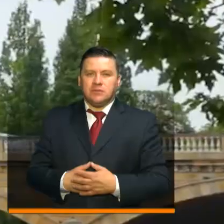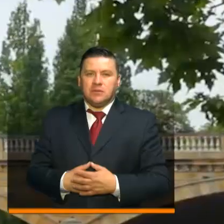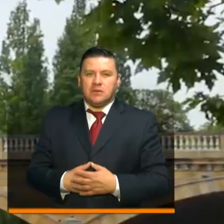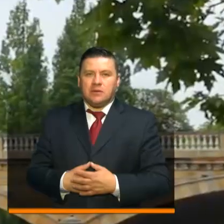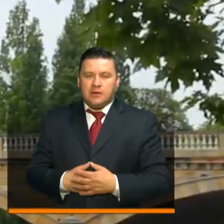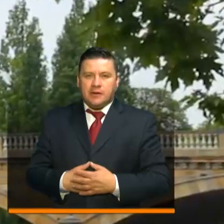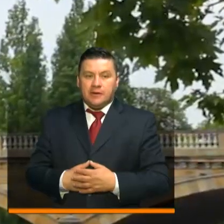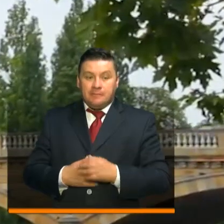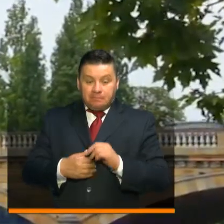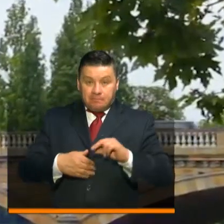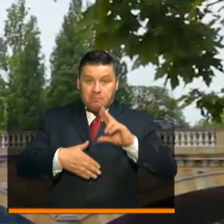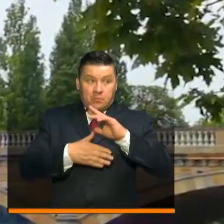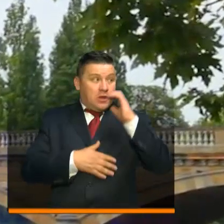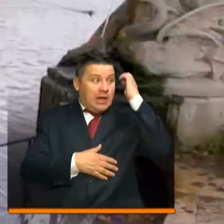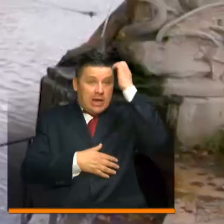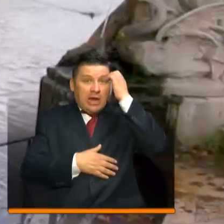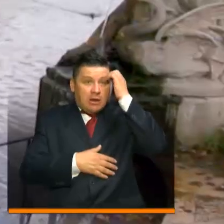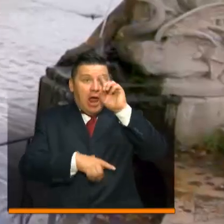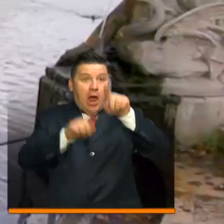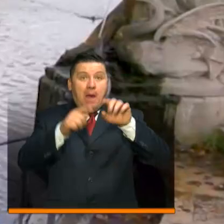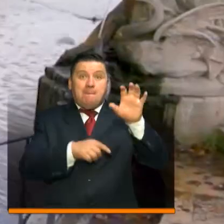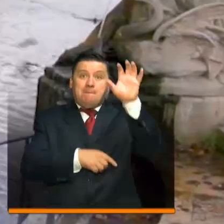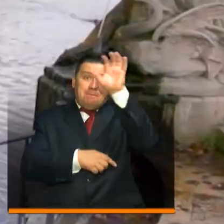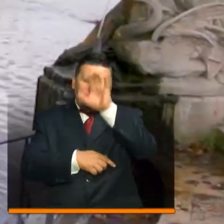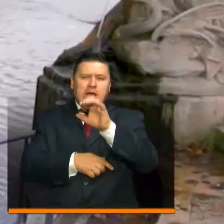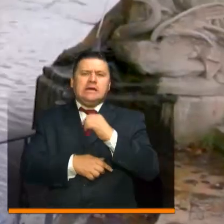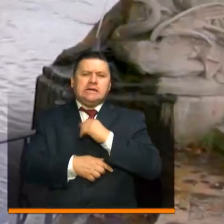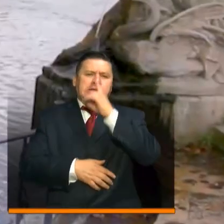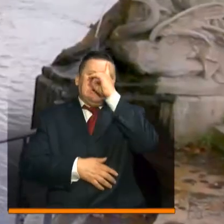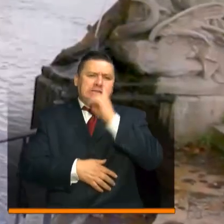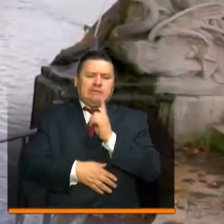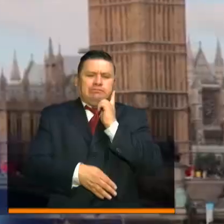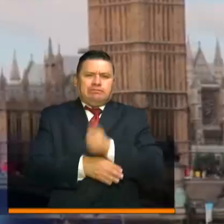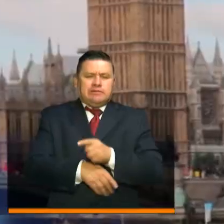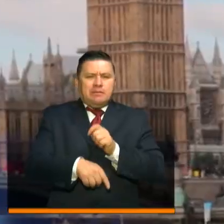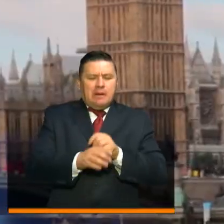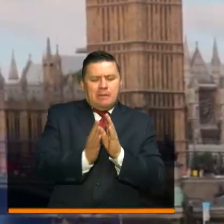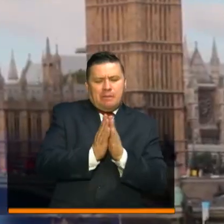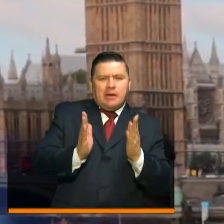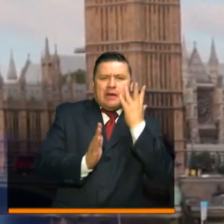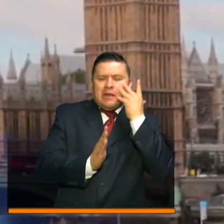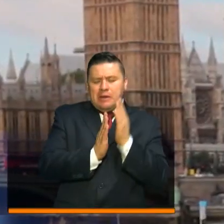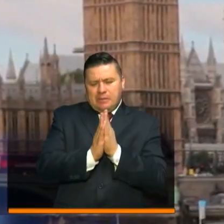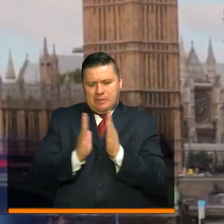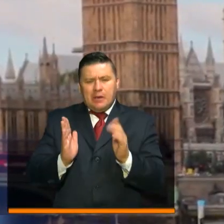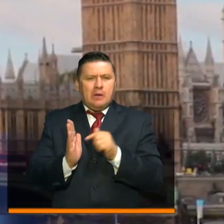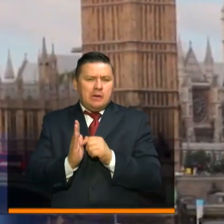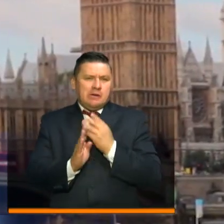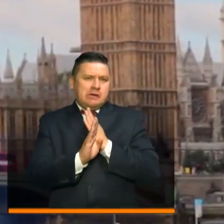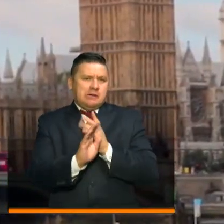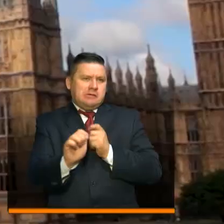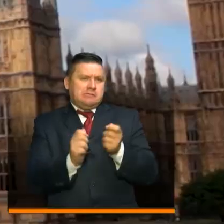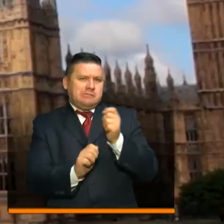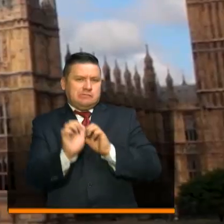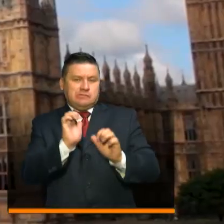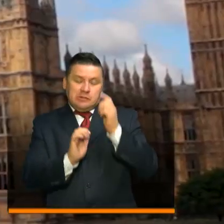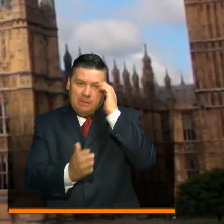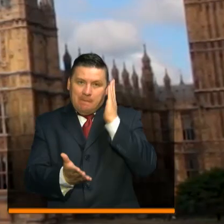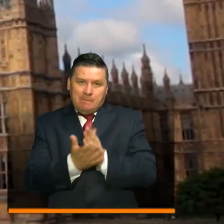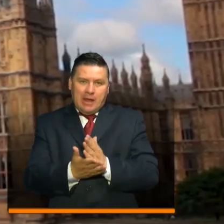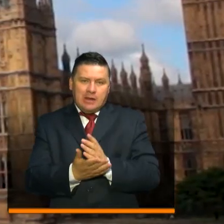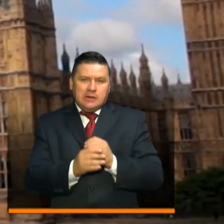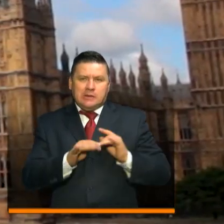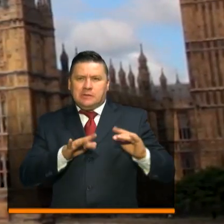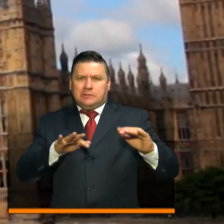En Latinoamérica y Europa, varios países han tomado la decisión de extender la cuarentena como medida preventiva para evitar una nueva